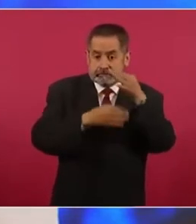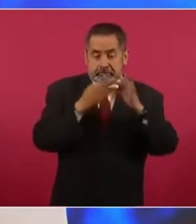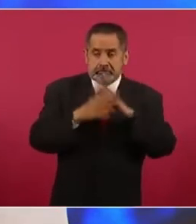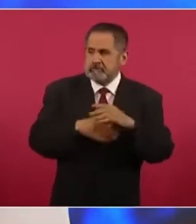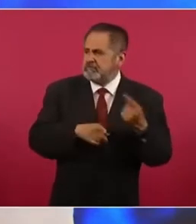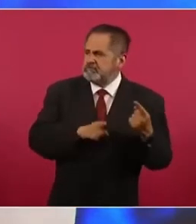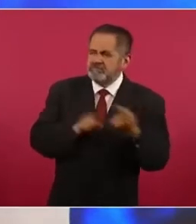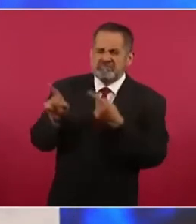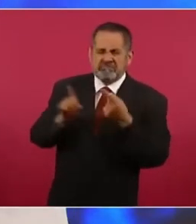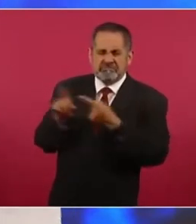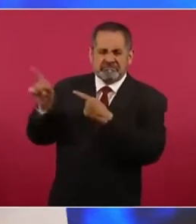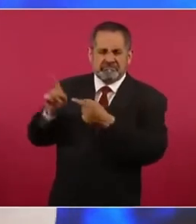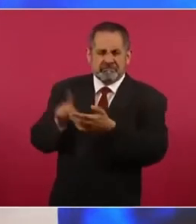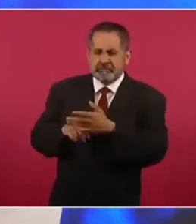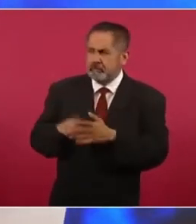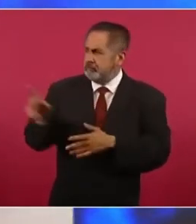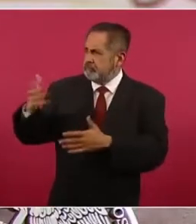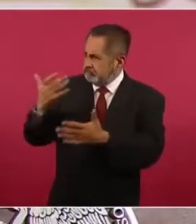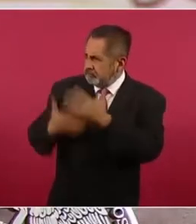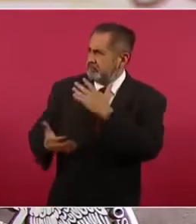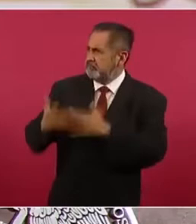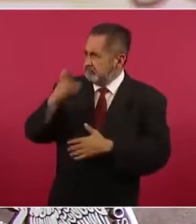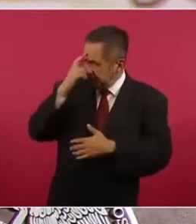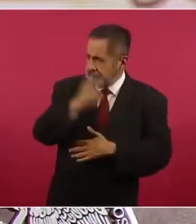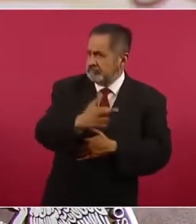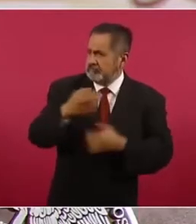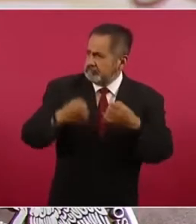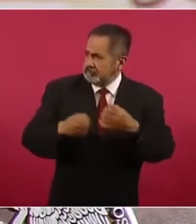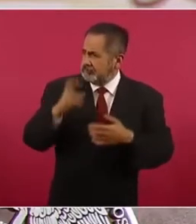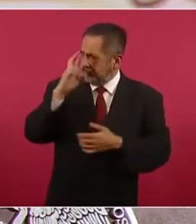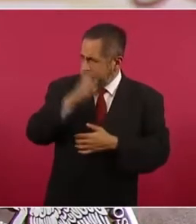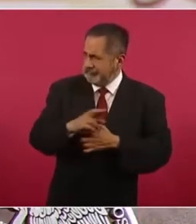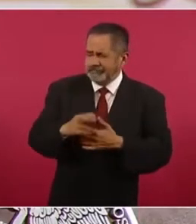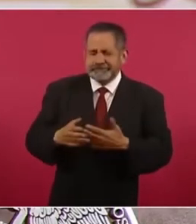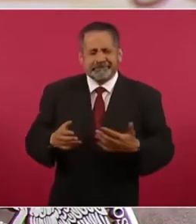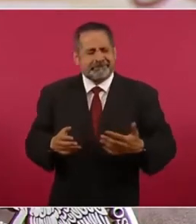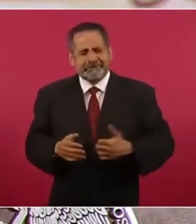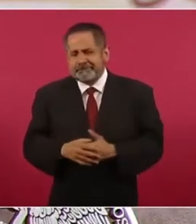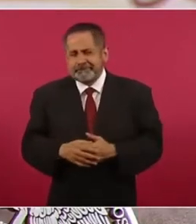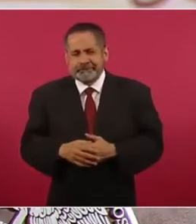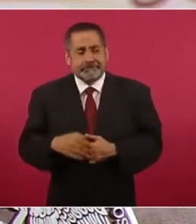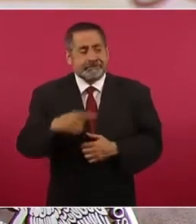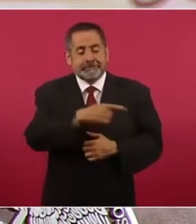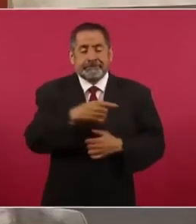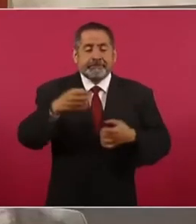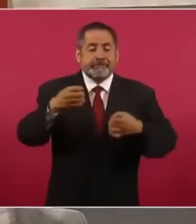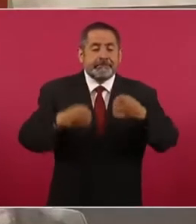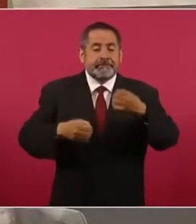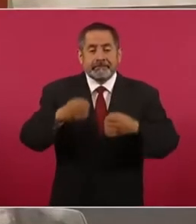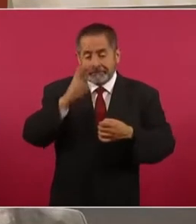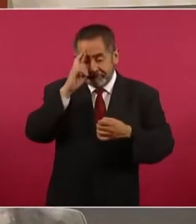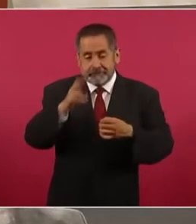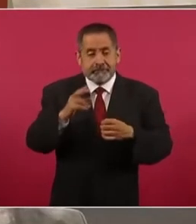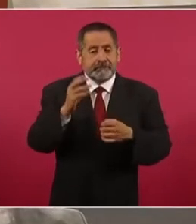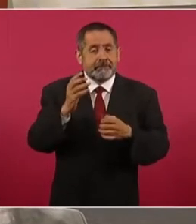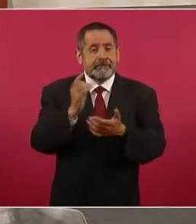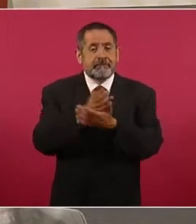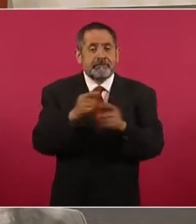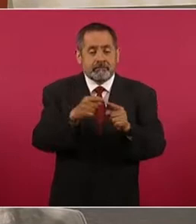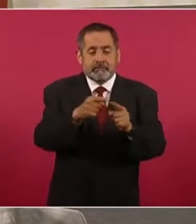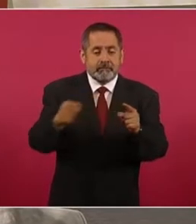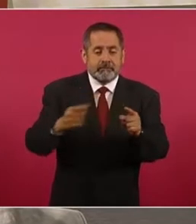mandatario dizque por no respetar la ley. Aclaramos. El fallo del juez afecta sólo al tramo 5 sur,